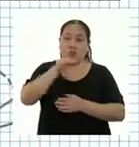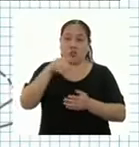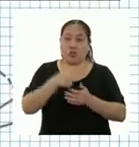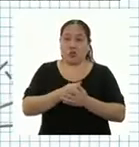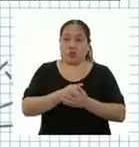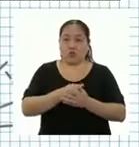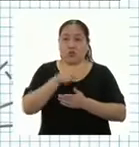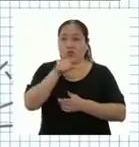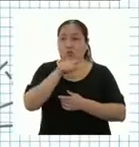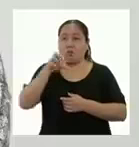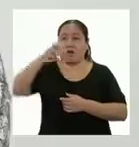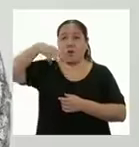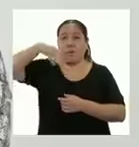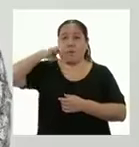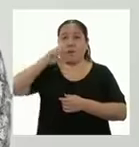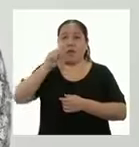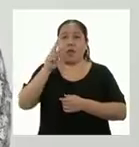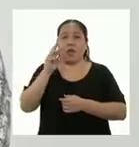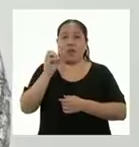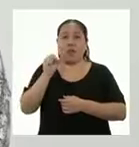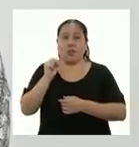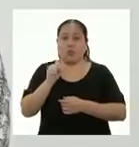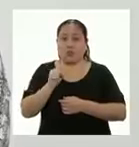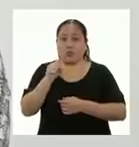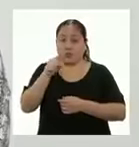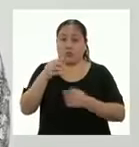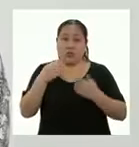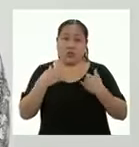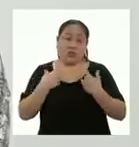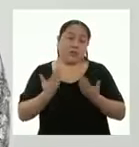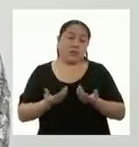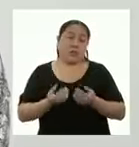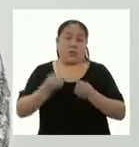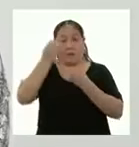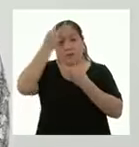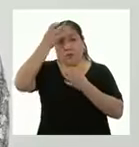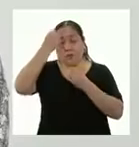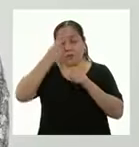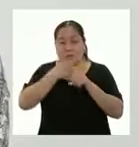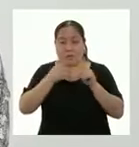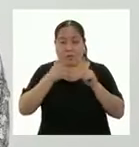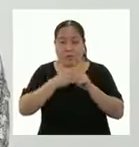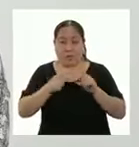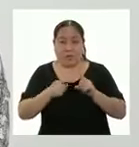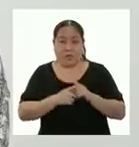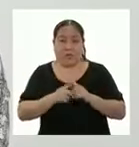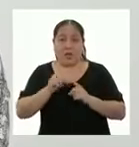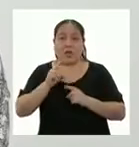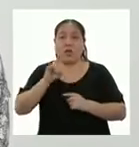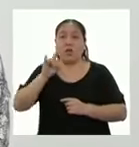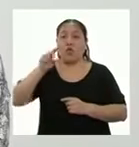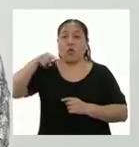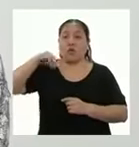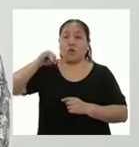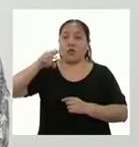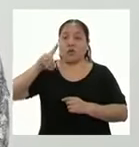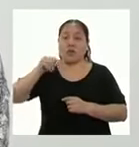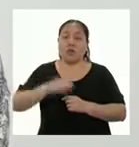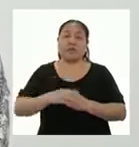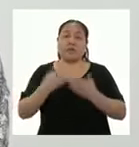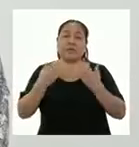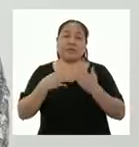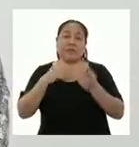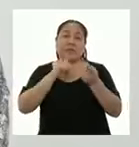medidas están dadas en metros. Y si tuvieran la información expresada en unidades distintas, solo tendrían que realizar